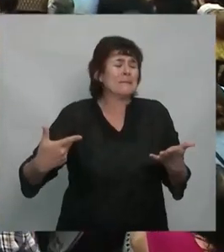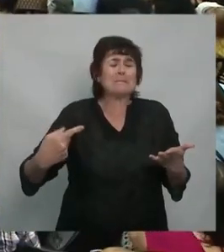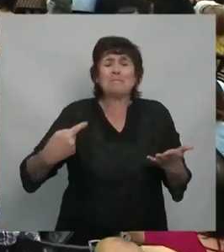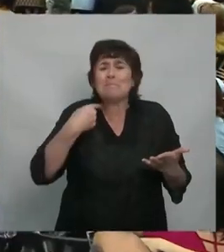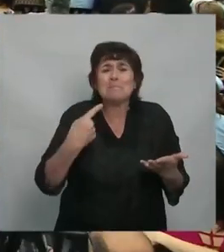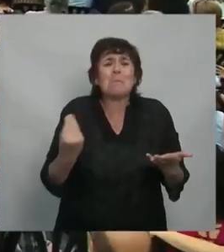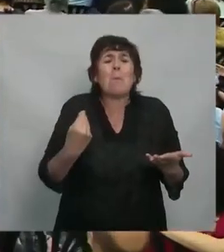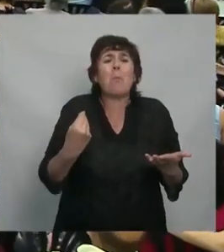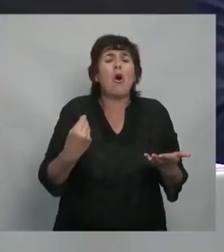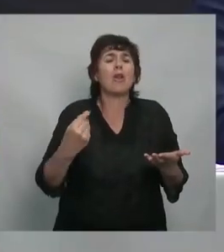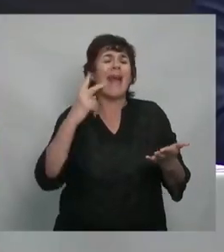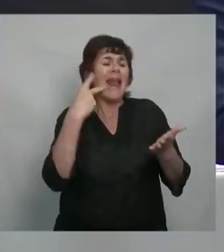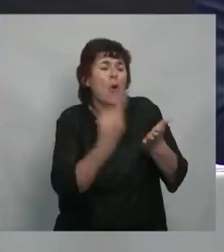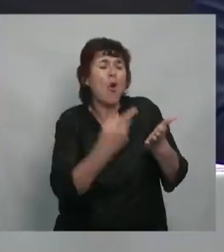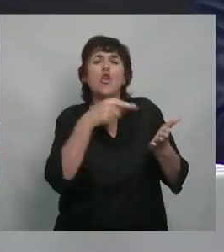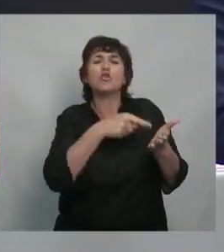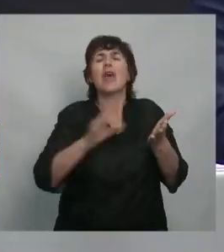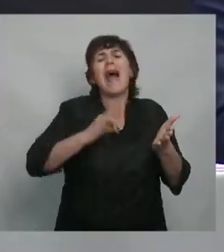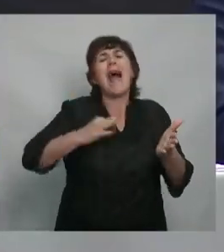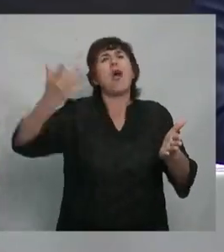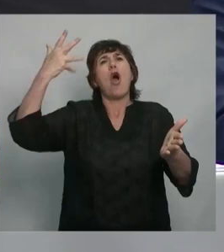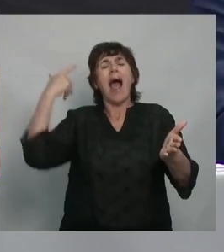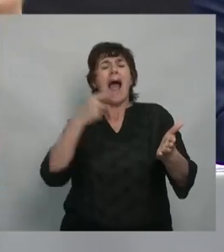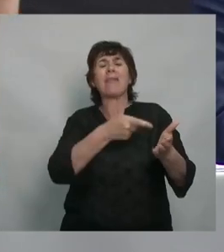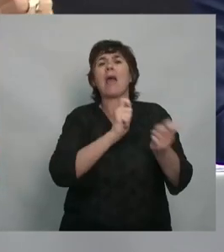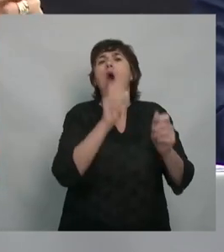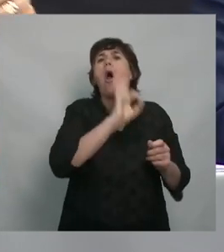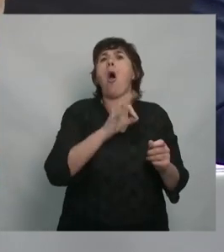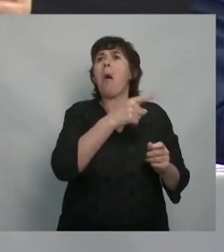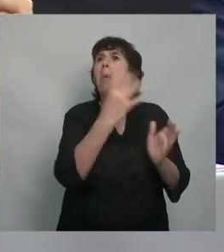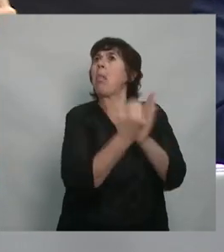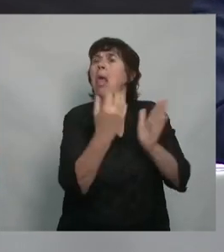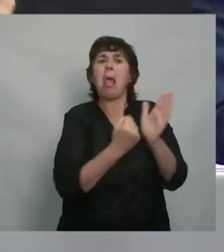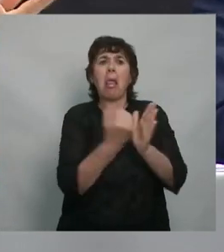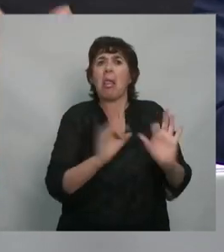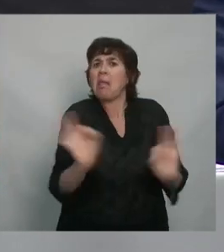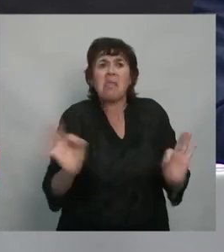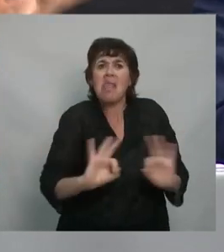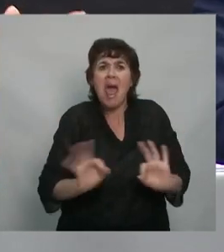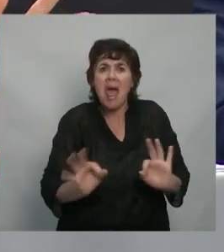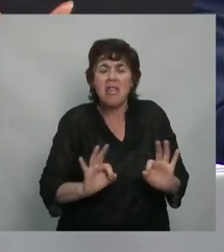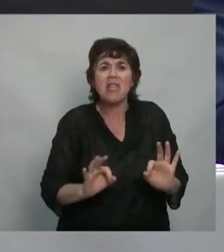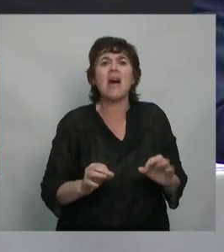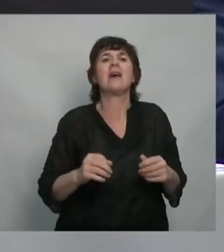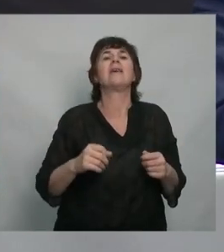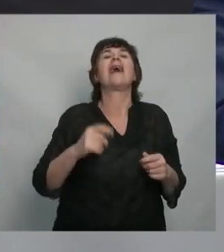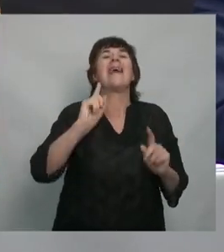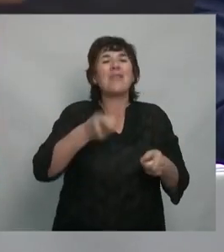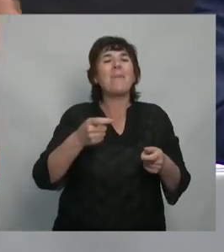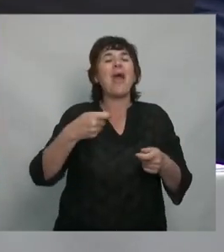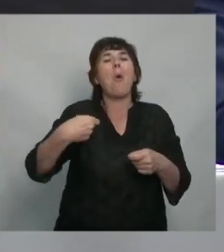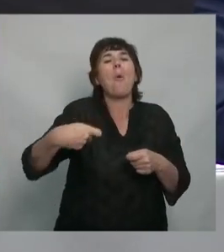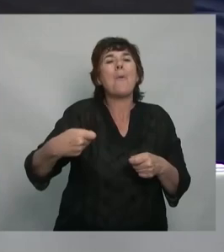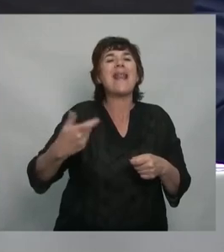porque no le habían reconocido los aportes, porque los habían negreado, etcétera, etcétera, etcétera, las jubilaciones de las amas de casa.